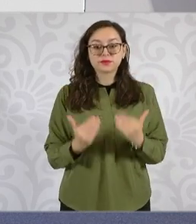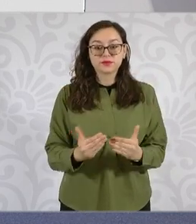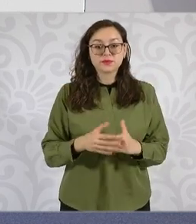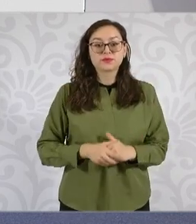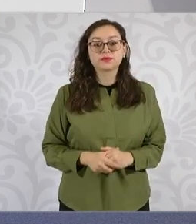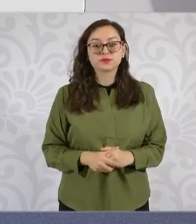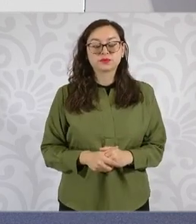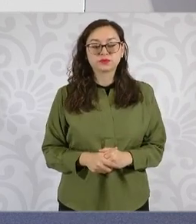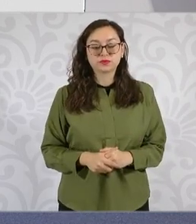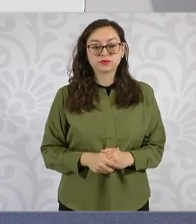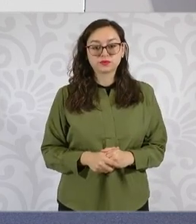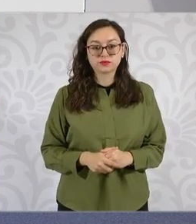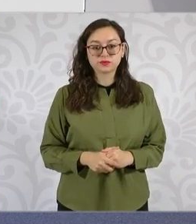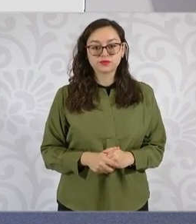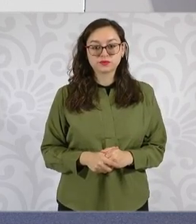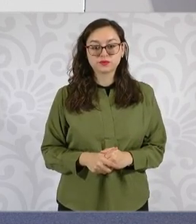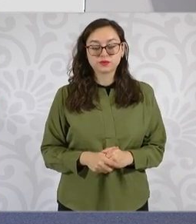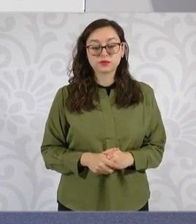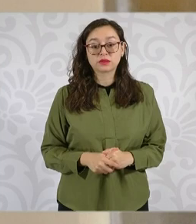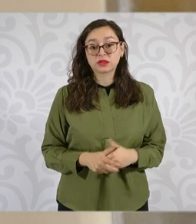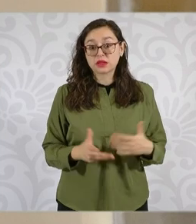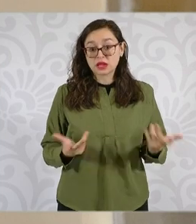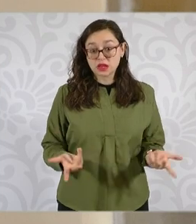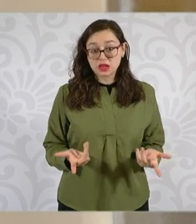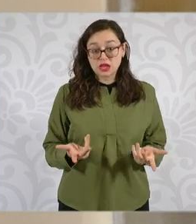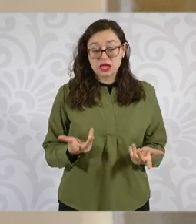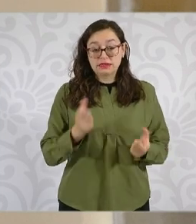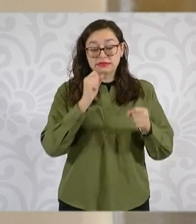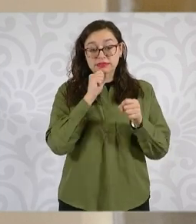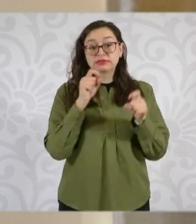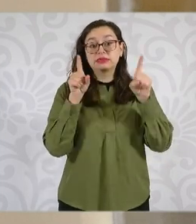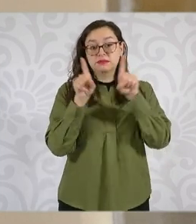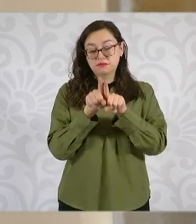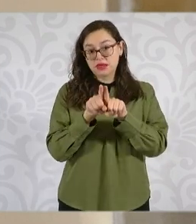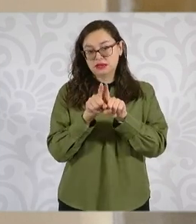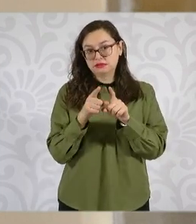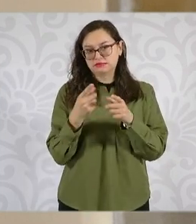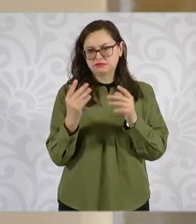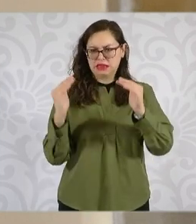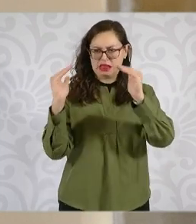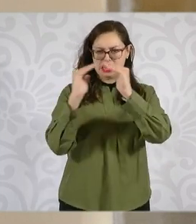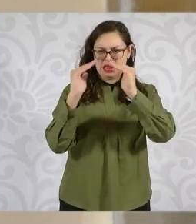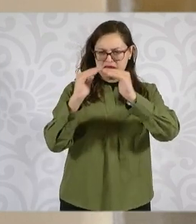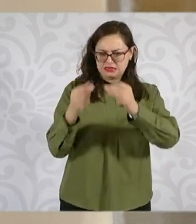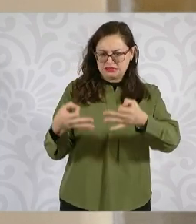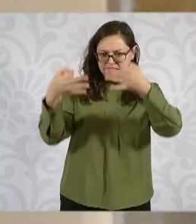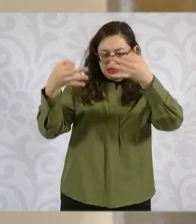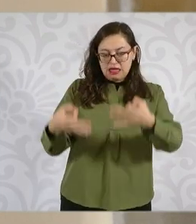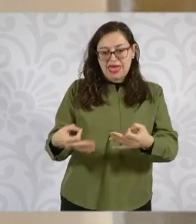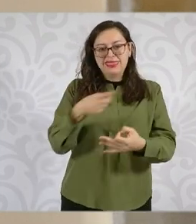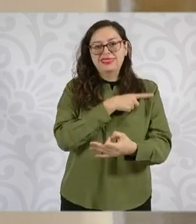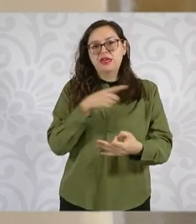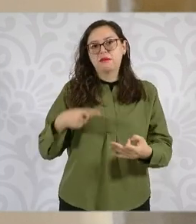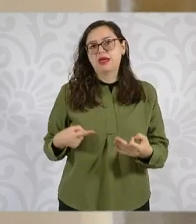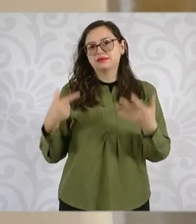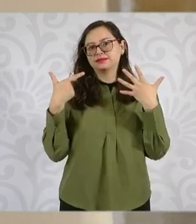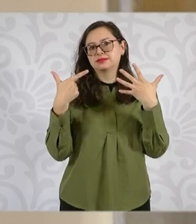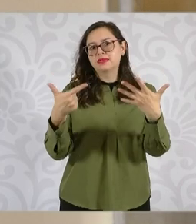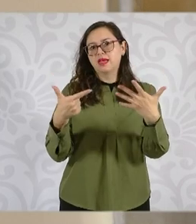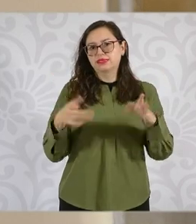cumplir con los siete conceptos de la vivienda adecuada que señala Naciones Unidas, que tienen que ver